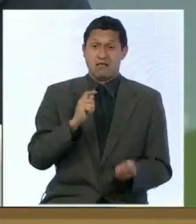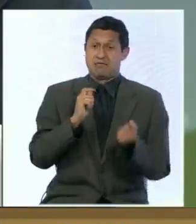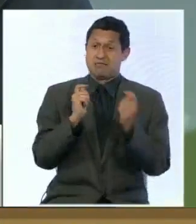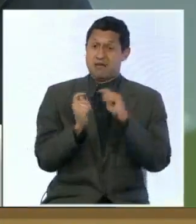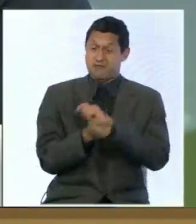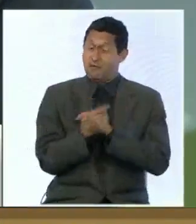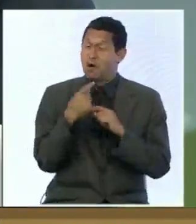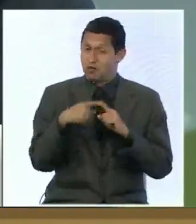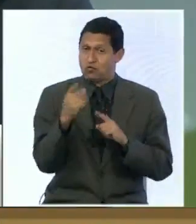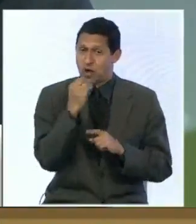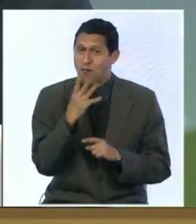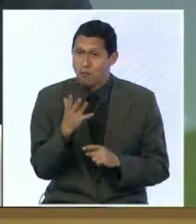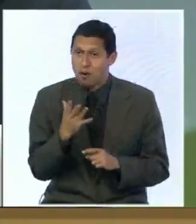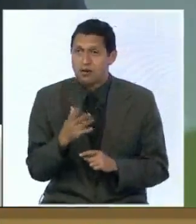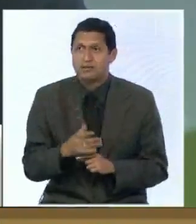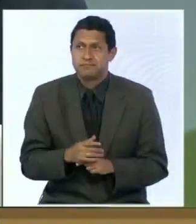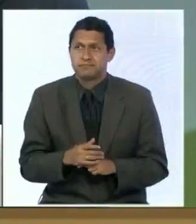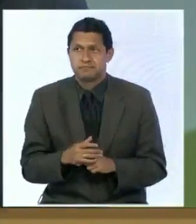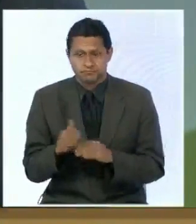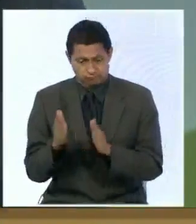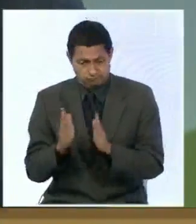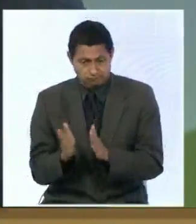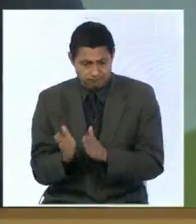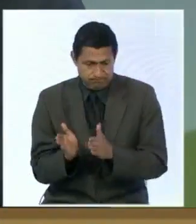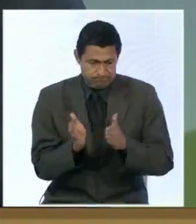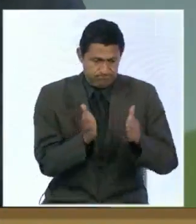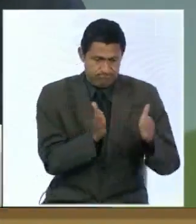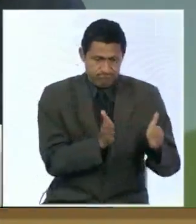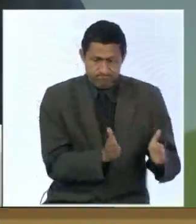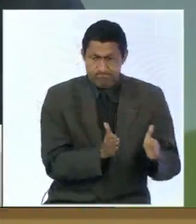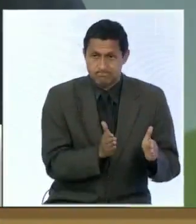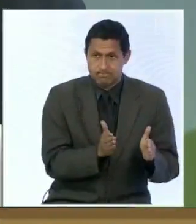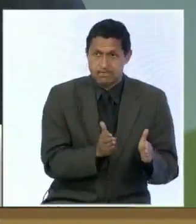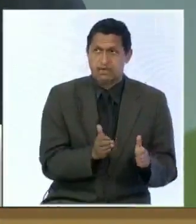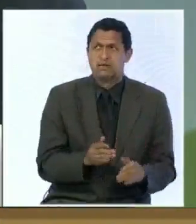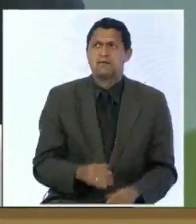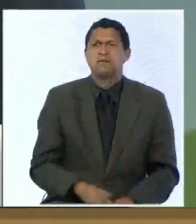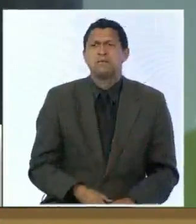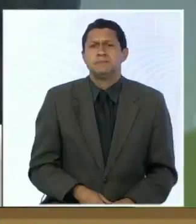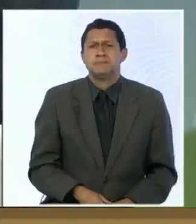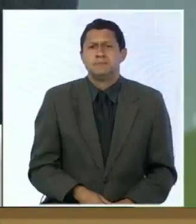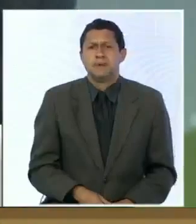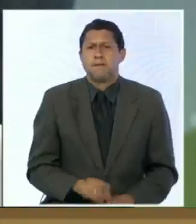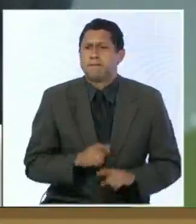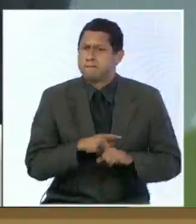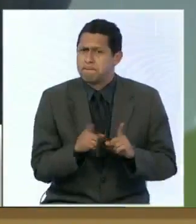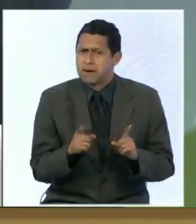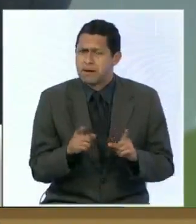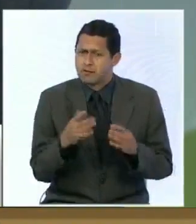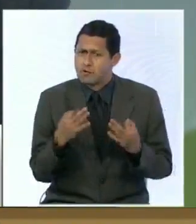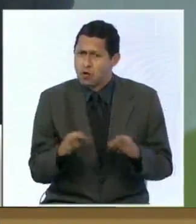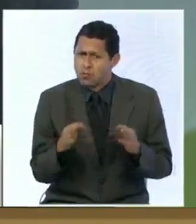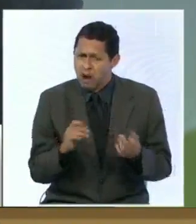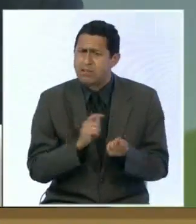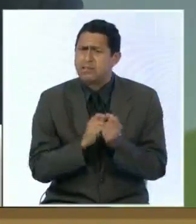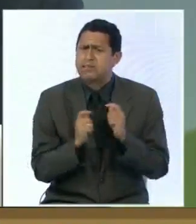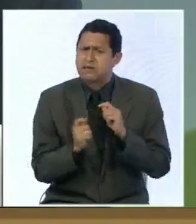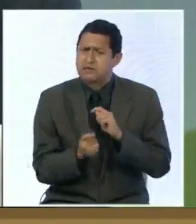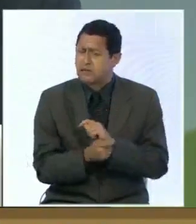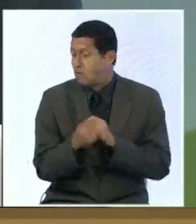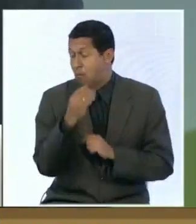extraordinarios pasamos a decir, lo que siempre profesamos en el método que lo cotidiano se convierte en